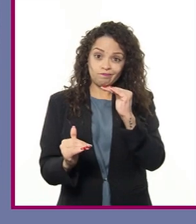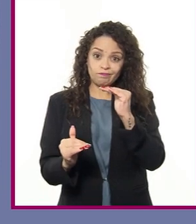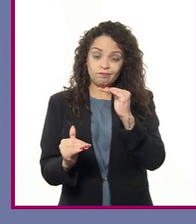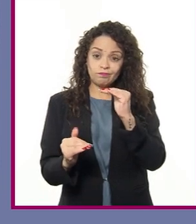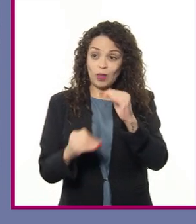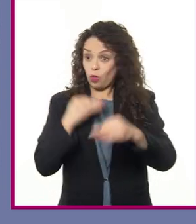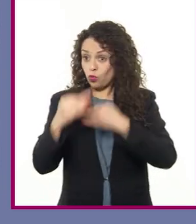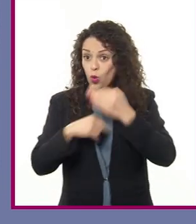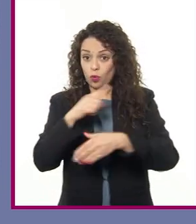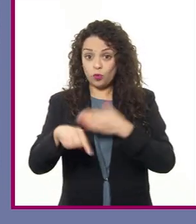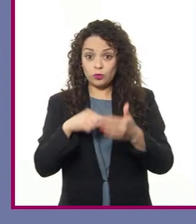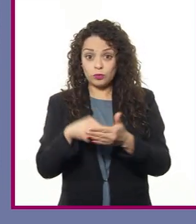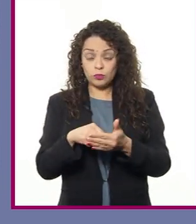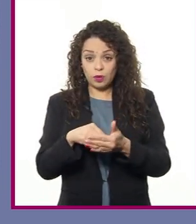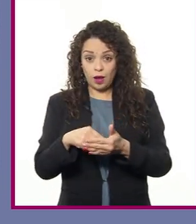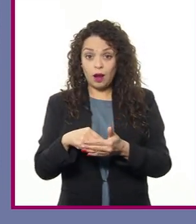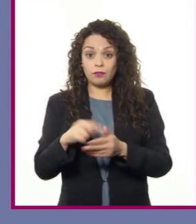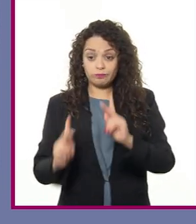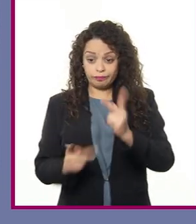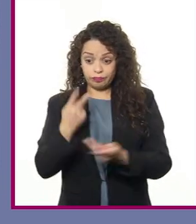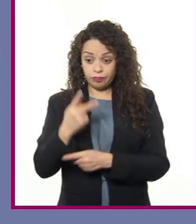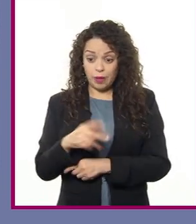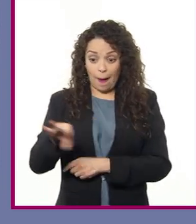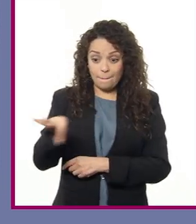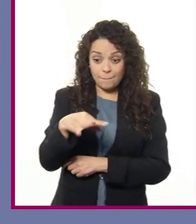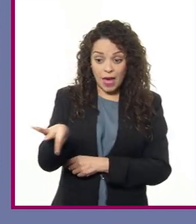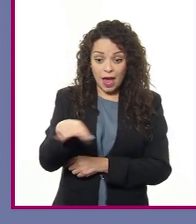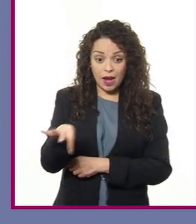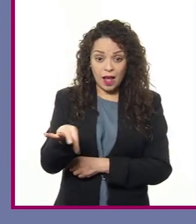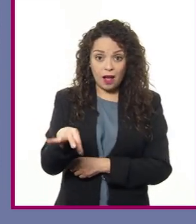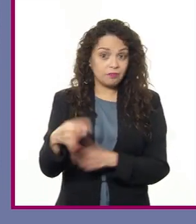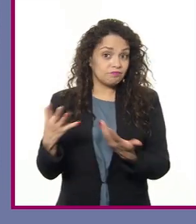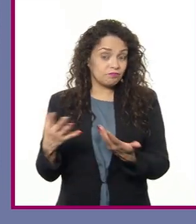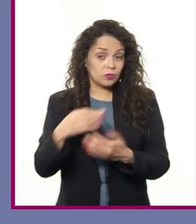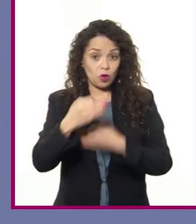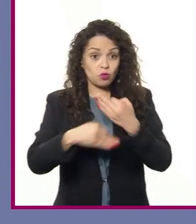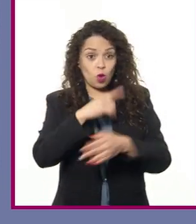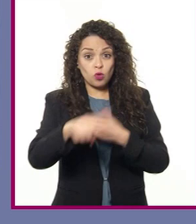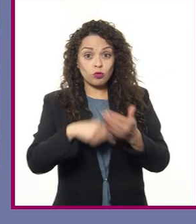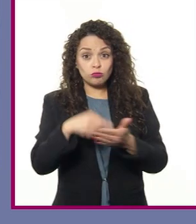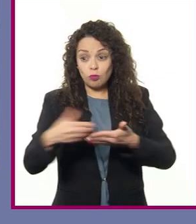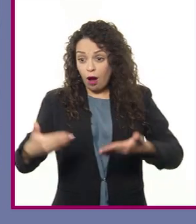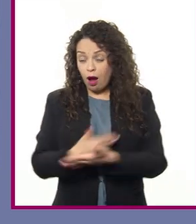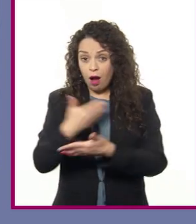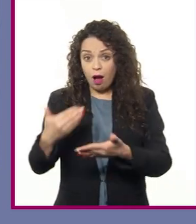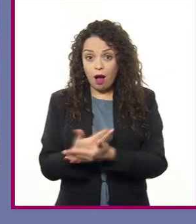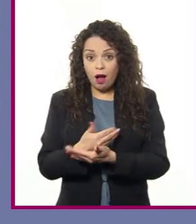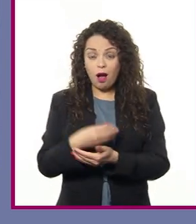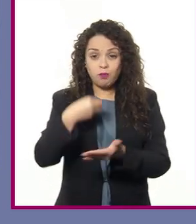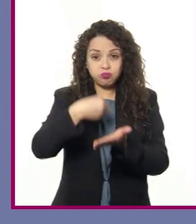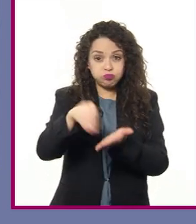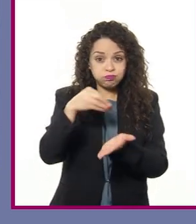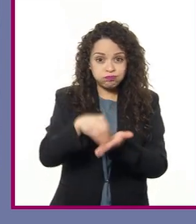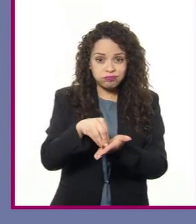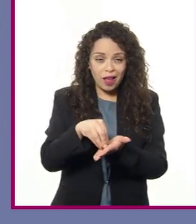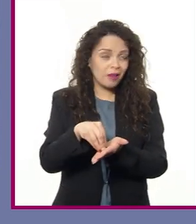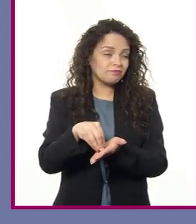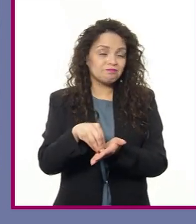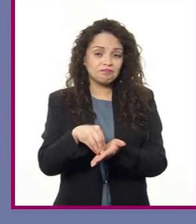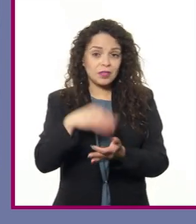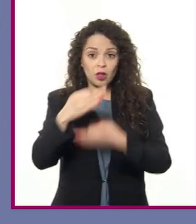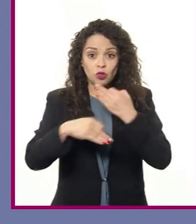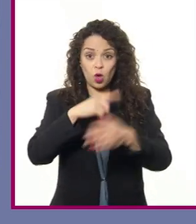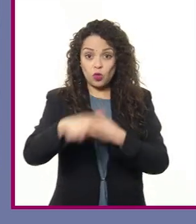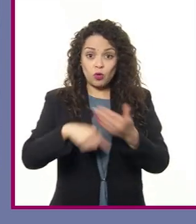lados se producen peras, no en todos lados se crían cerdos, no en todos lados se dispone de una gran